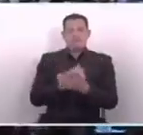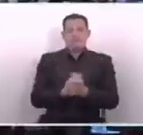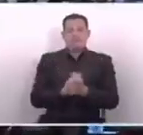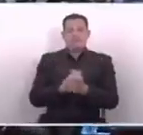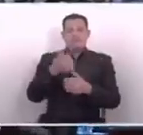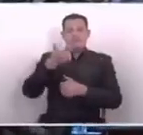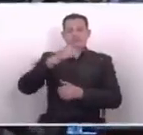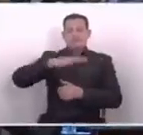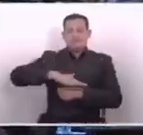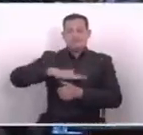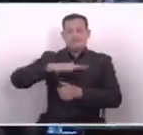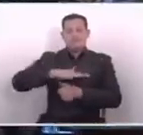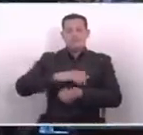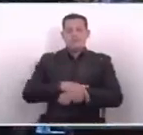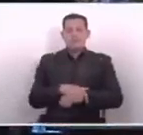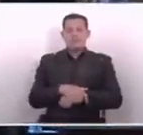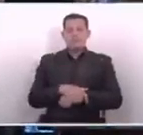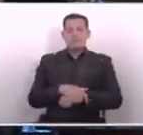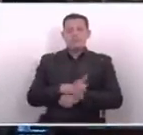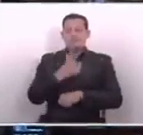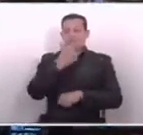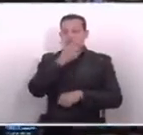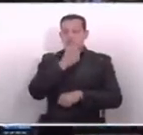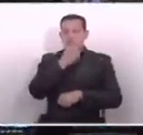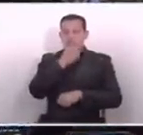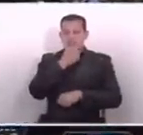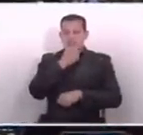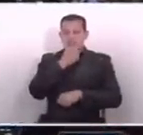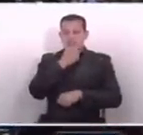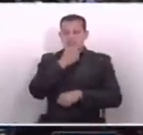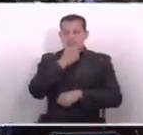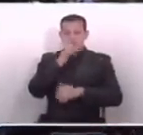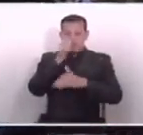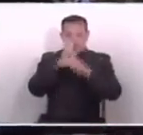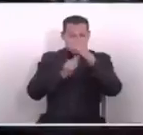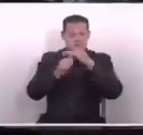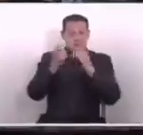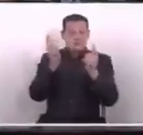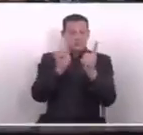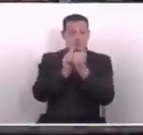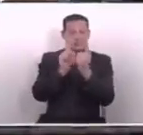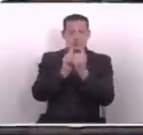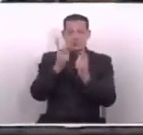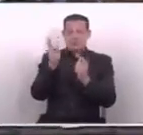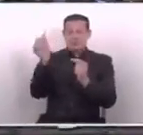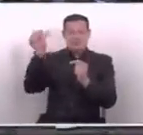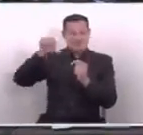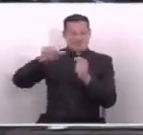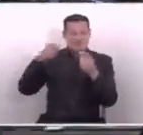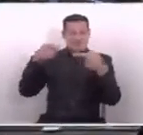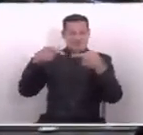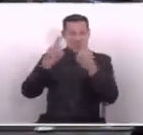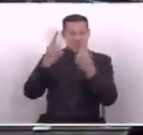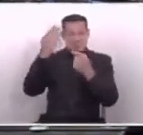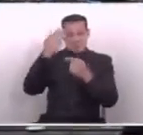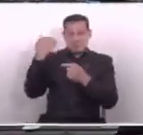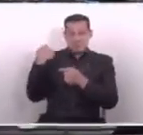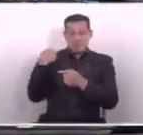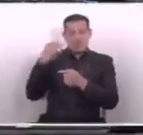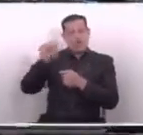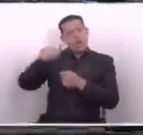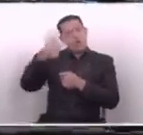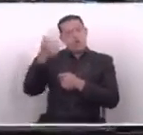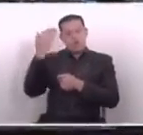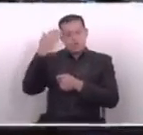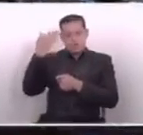Muy buenas tardes. Sin duda hay un adagio popular muy conocido. No hay peor enemigo de una mujer que